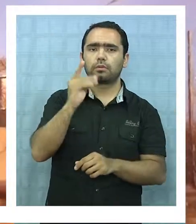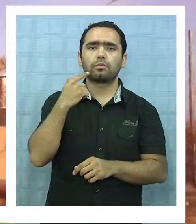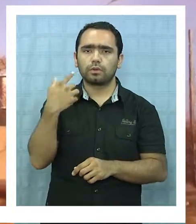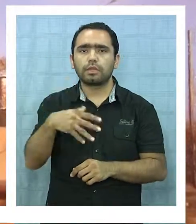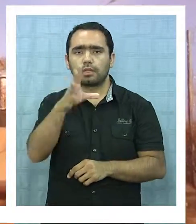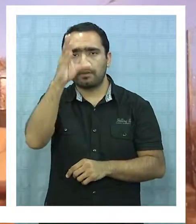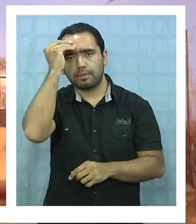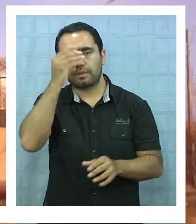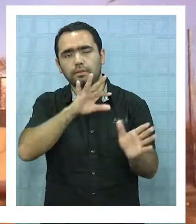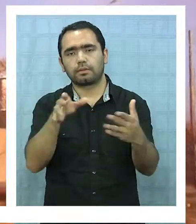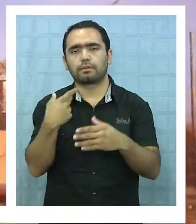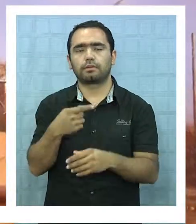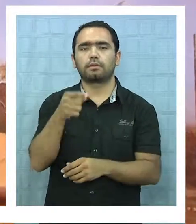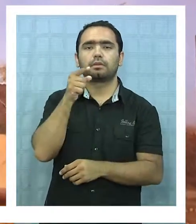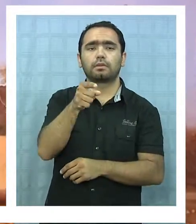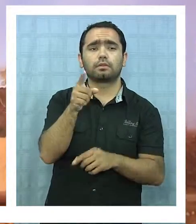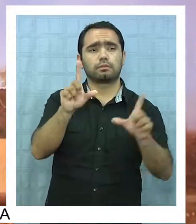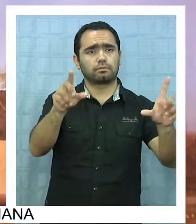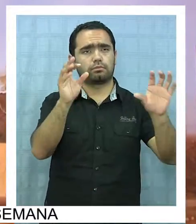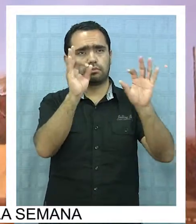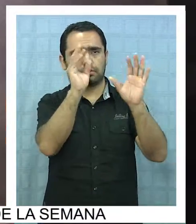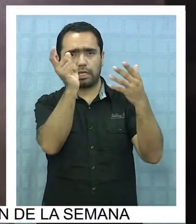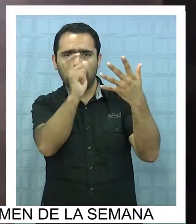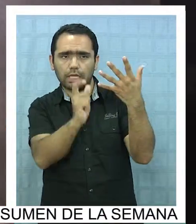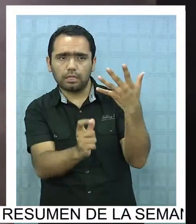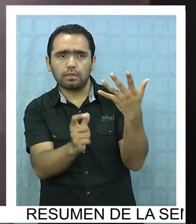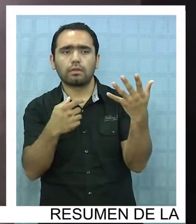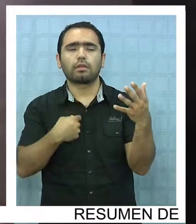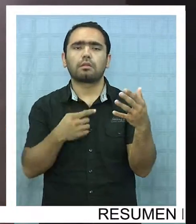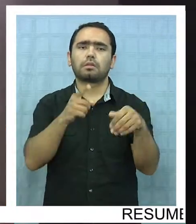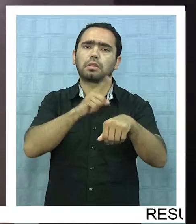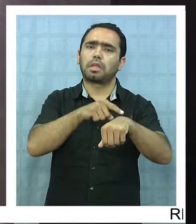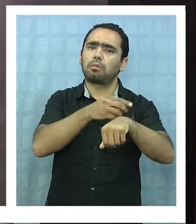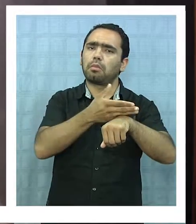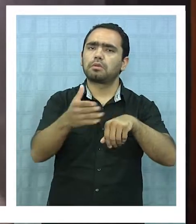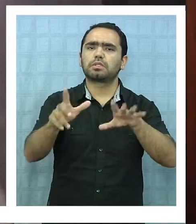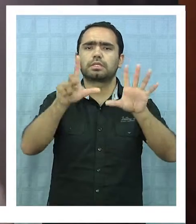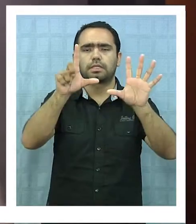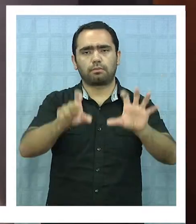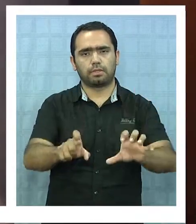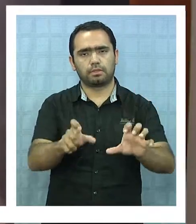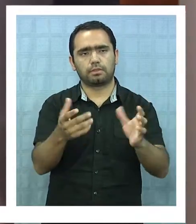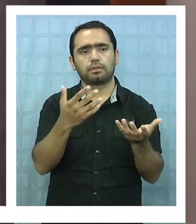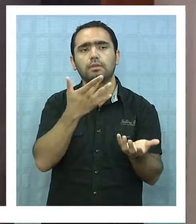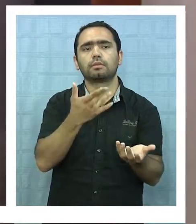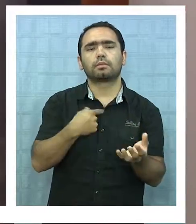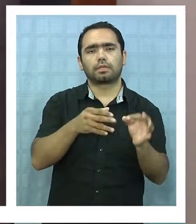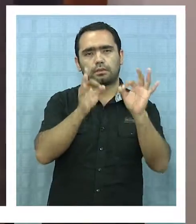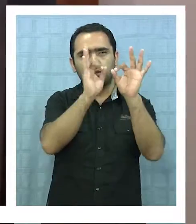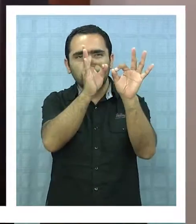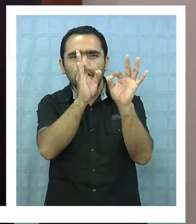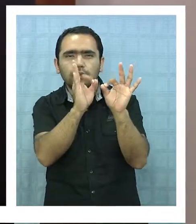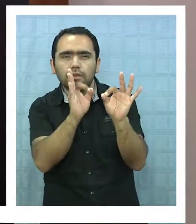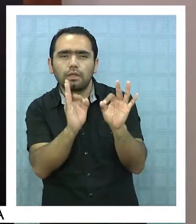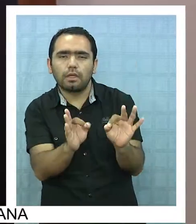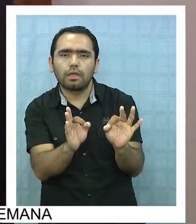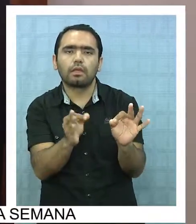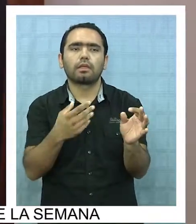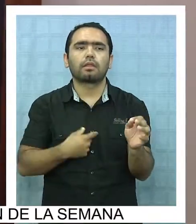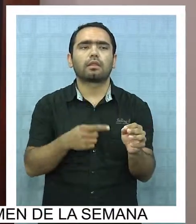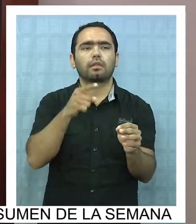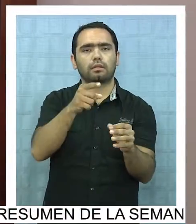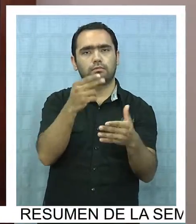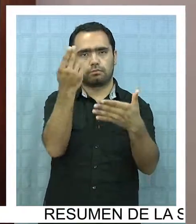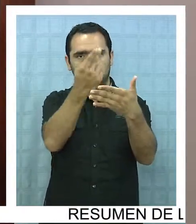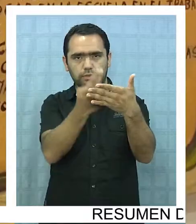La realización de una obra con estas características puede durar por lo menos siete meses, dados los detalles y la composición, para